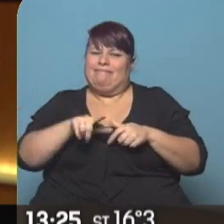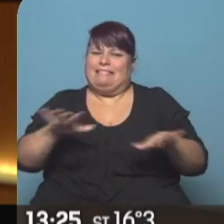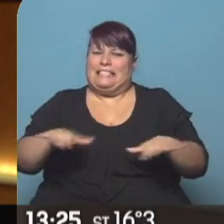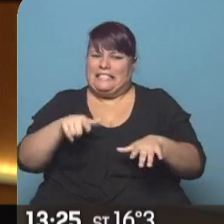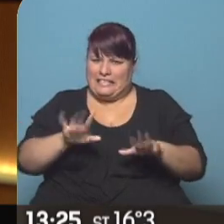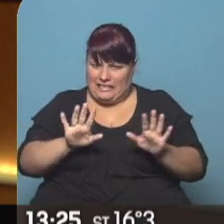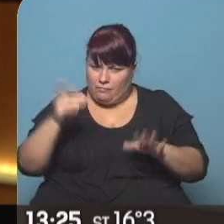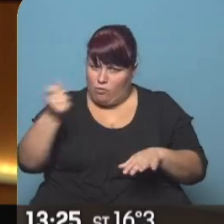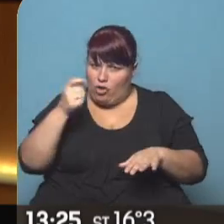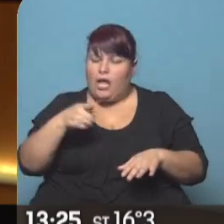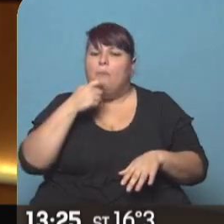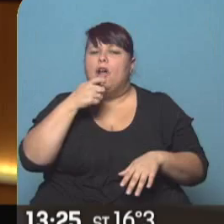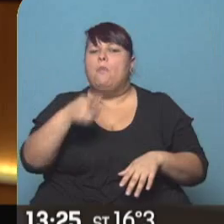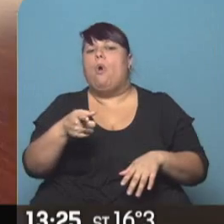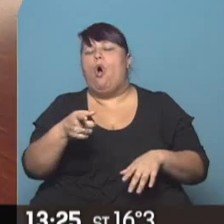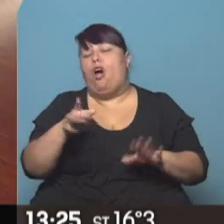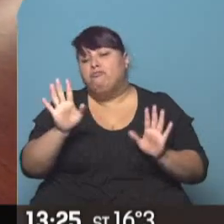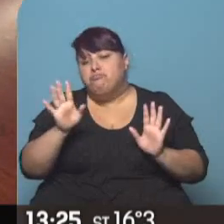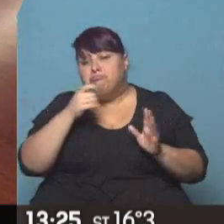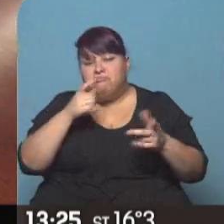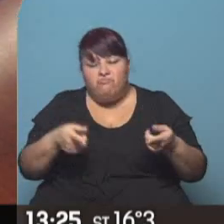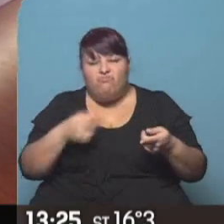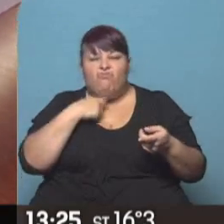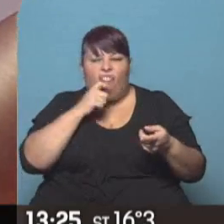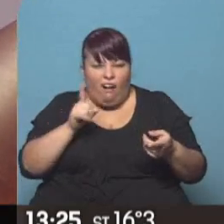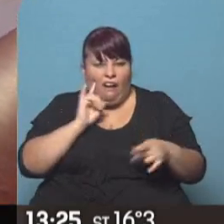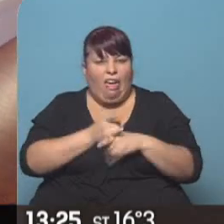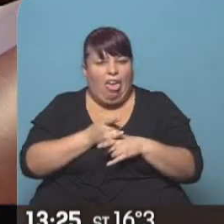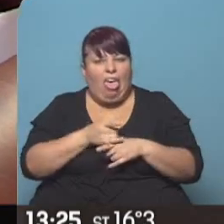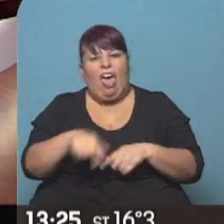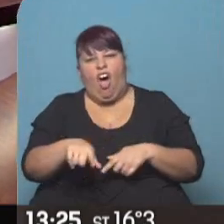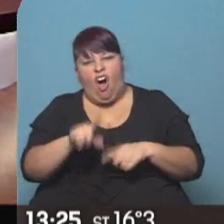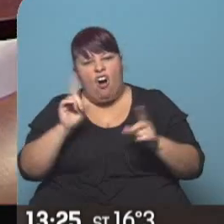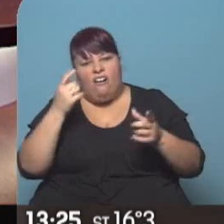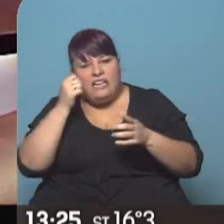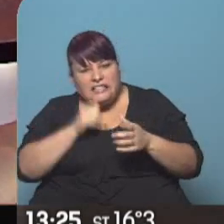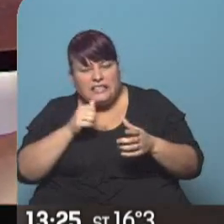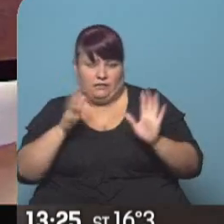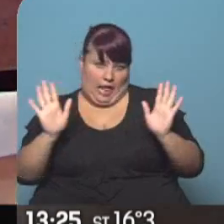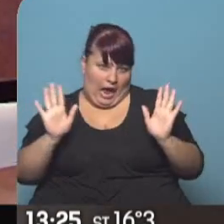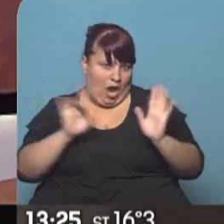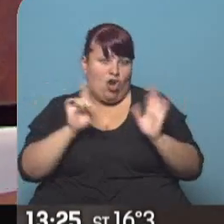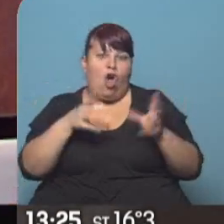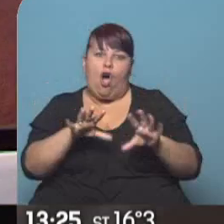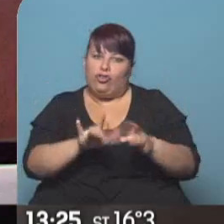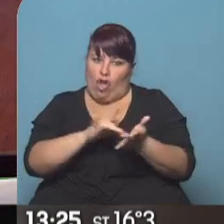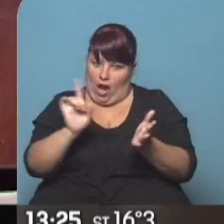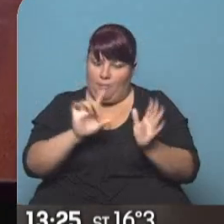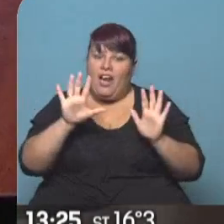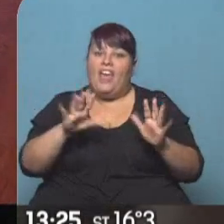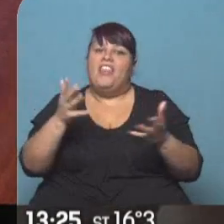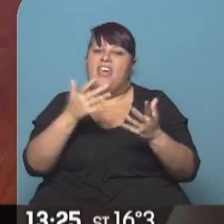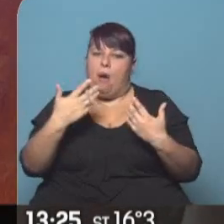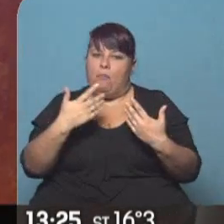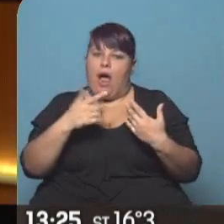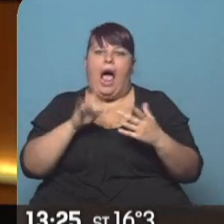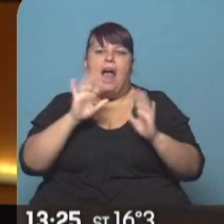importante porque vos a lo mejor te encontrás con que el producto no era lo que esperabas o vino dañado. Por supuesto no se puede usar, pero tenés 10 días